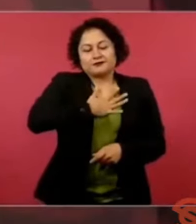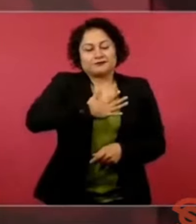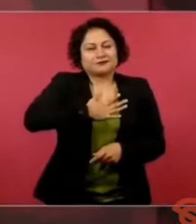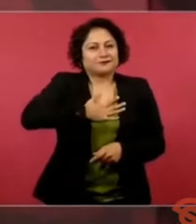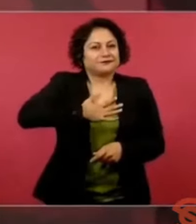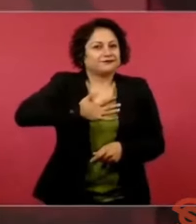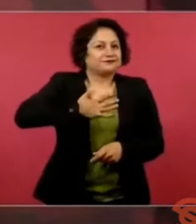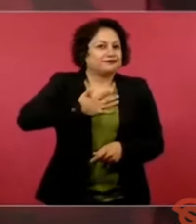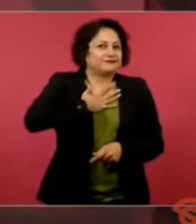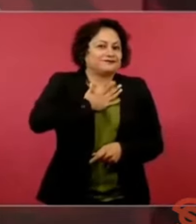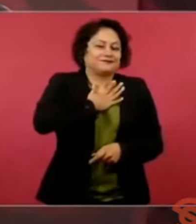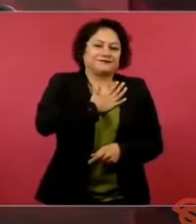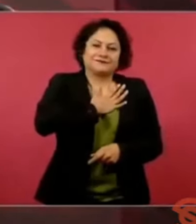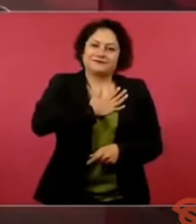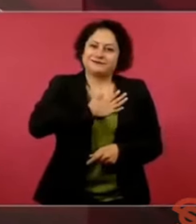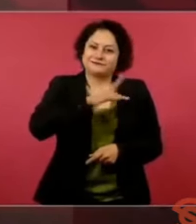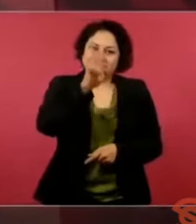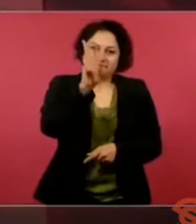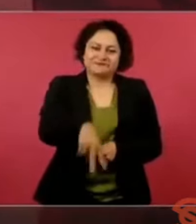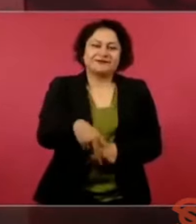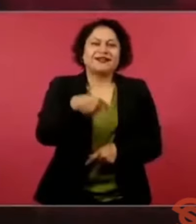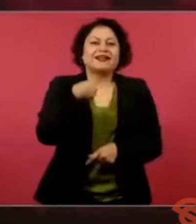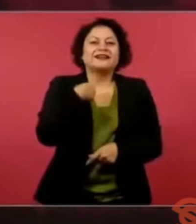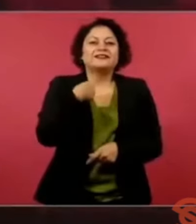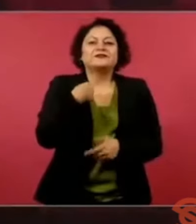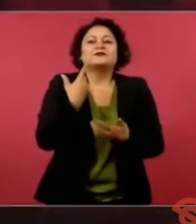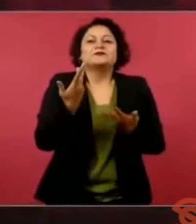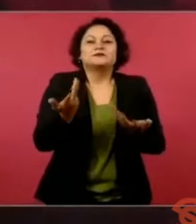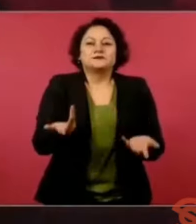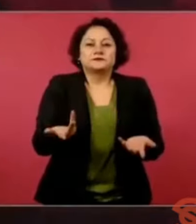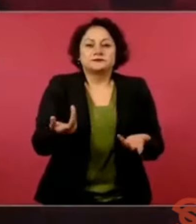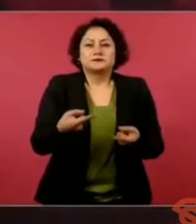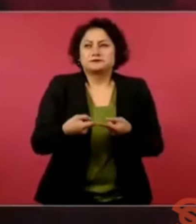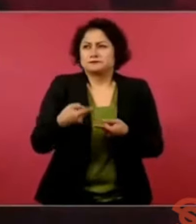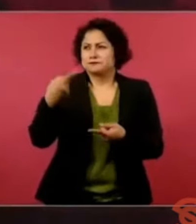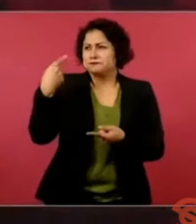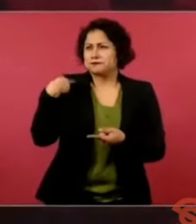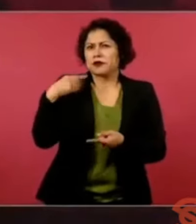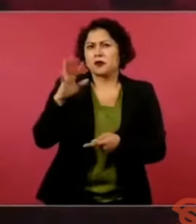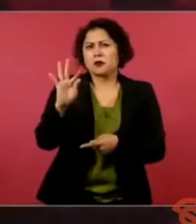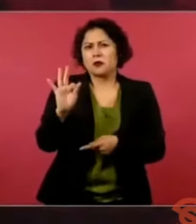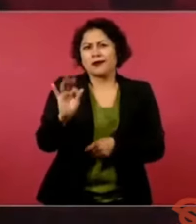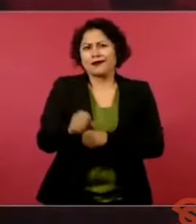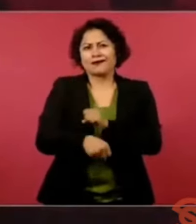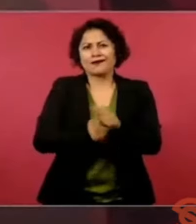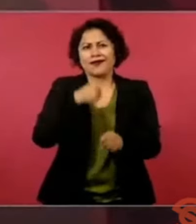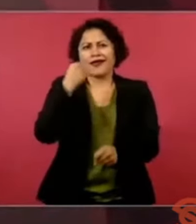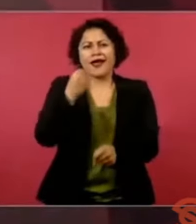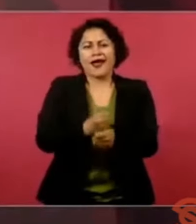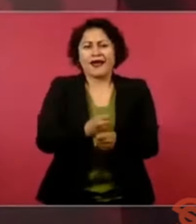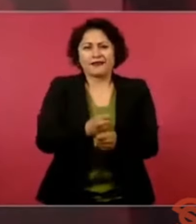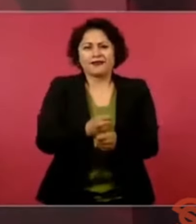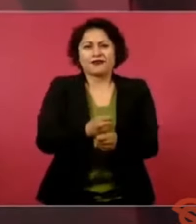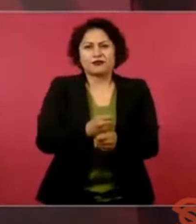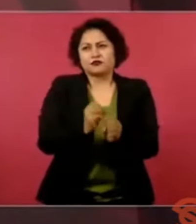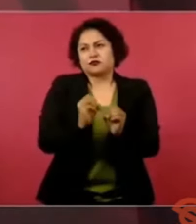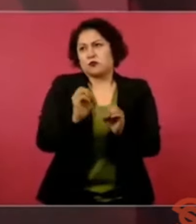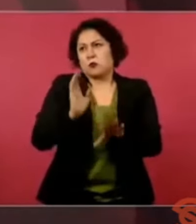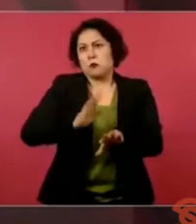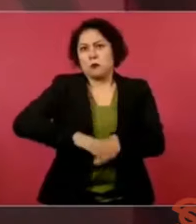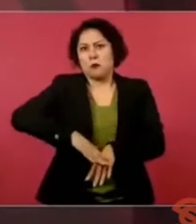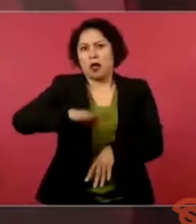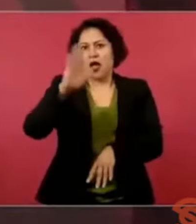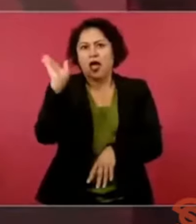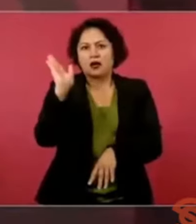este, imagínense, yo que llevo como 40 años más, no sé, con una